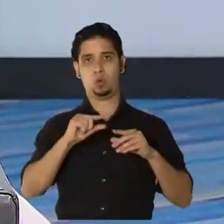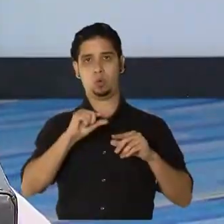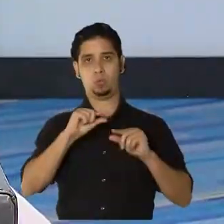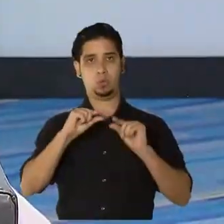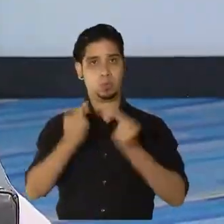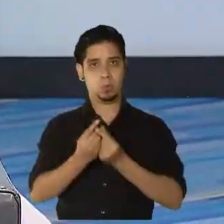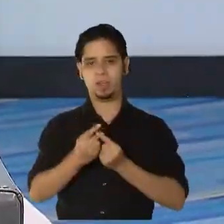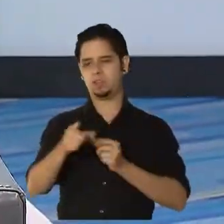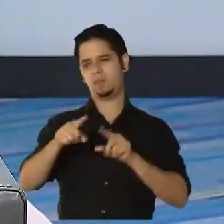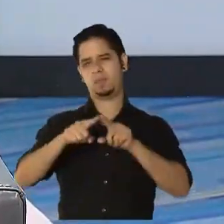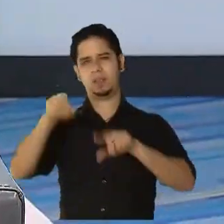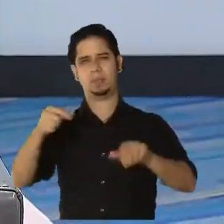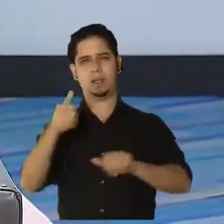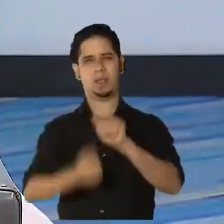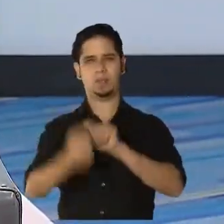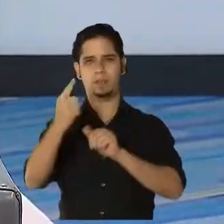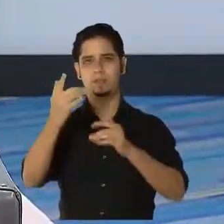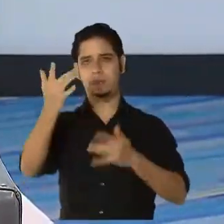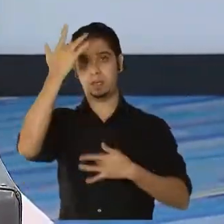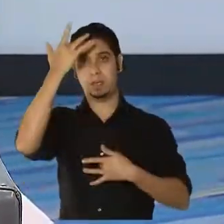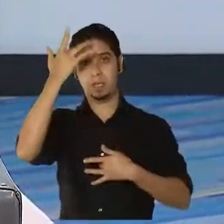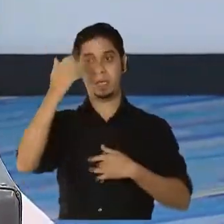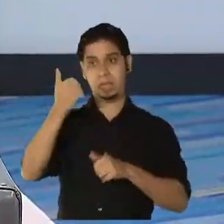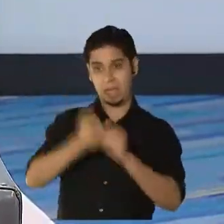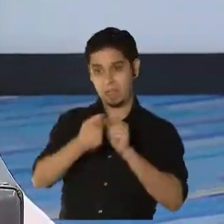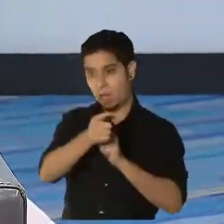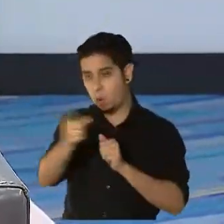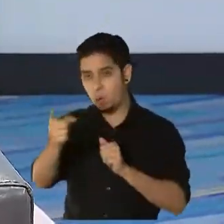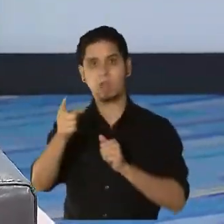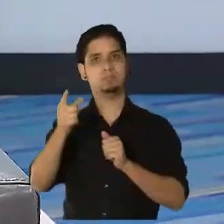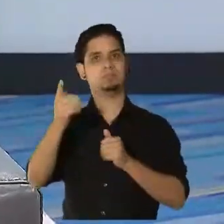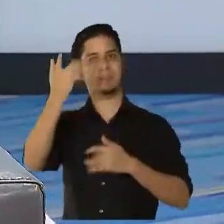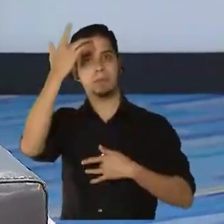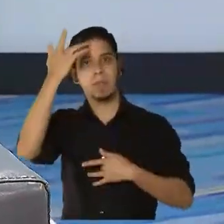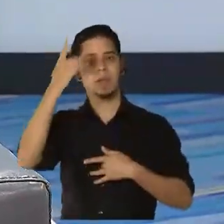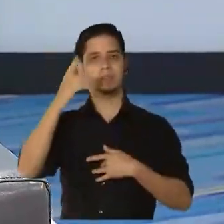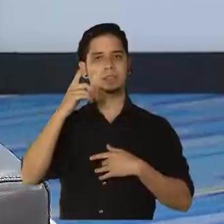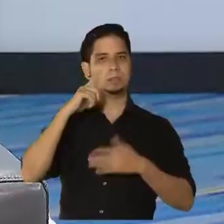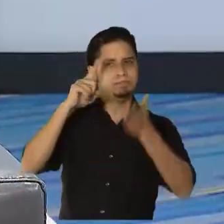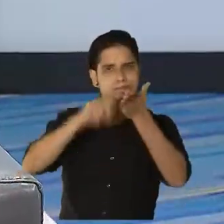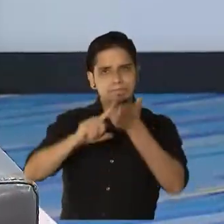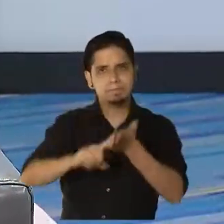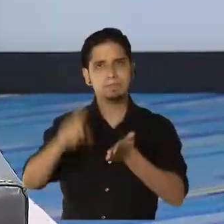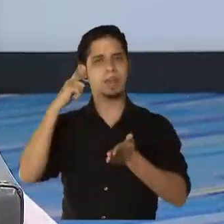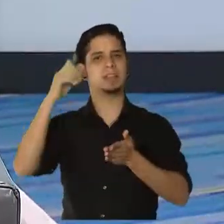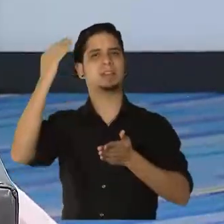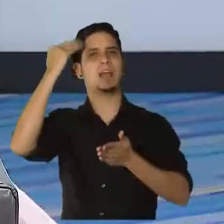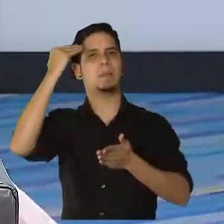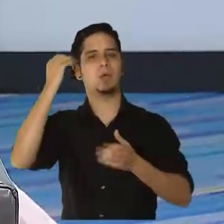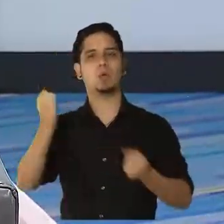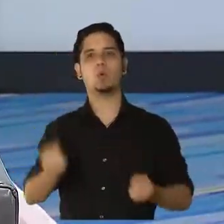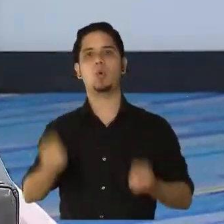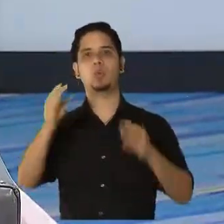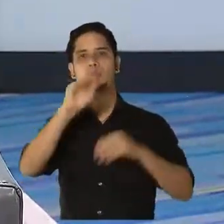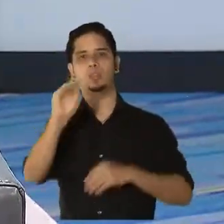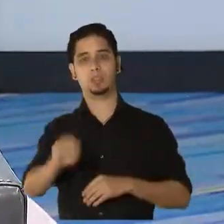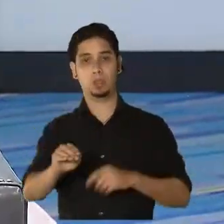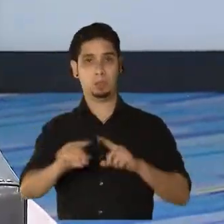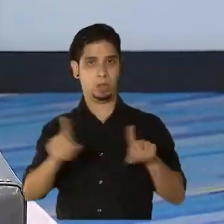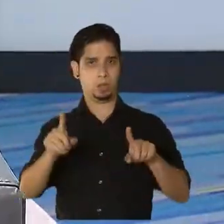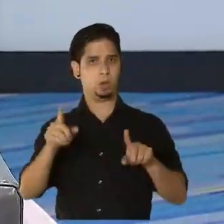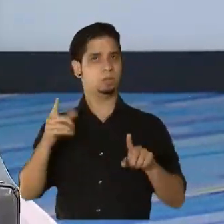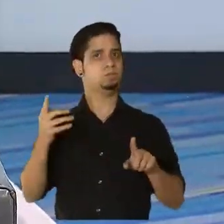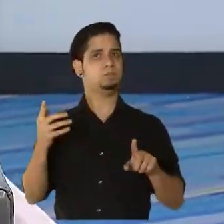enfermedad, porque, ¿verdad?, y para que todos sepan, cada enfermedad se hace un estudio para saber cuánto por ciento sería, se determina para evitar